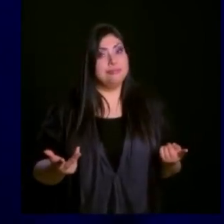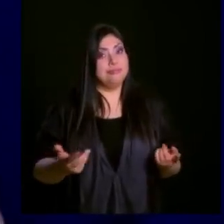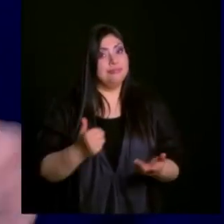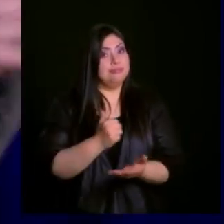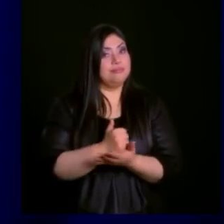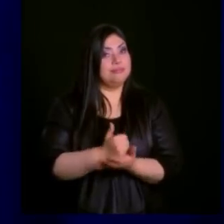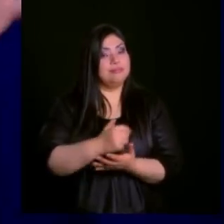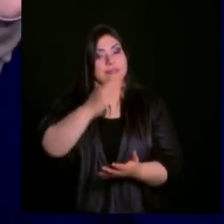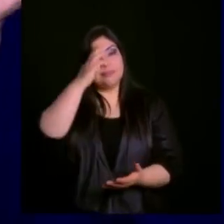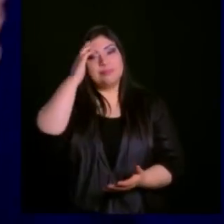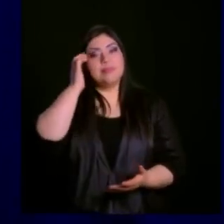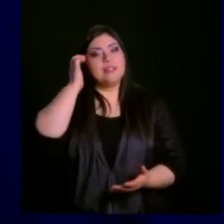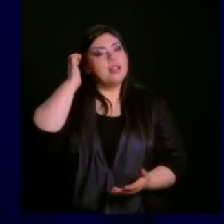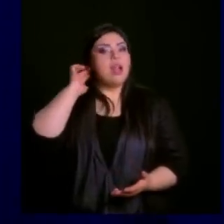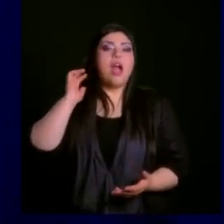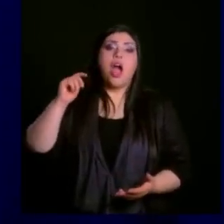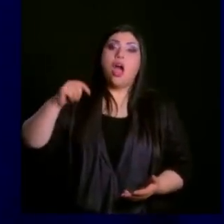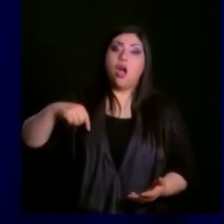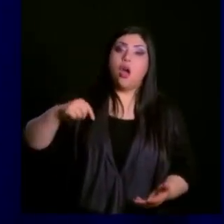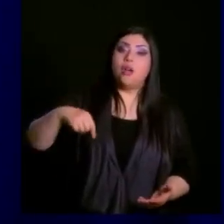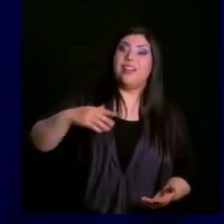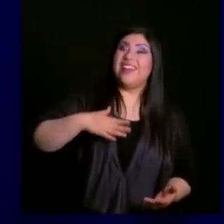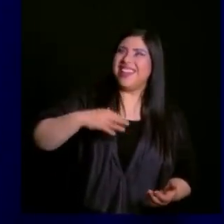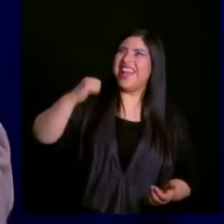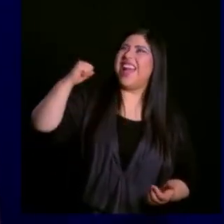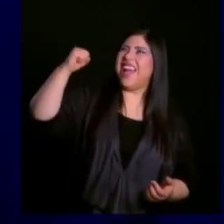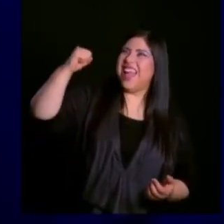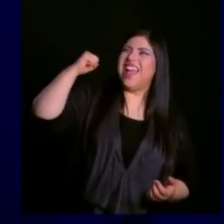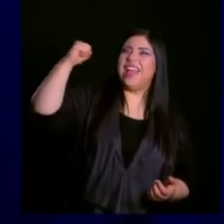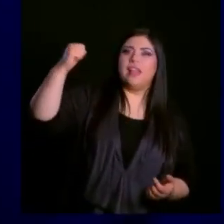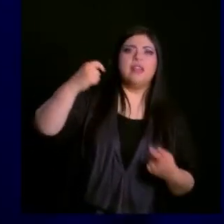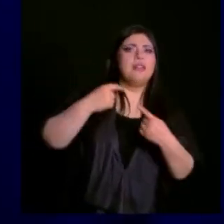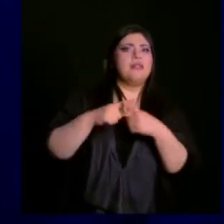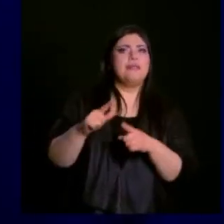Porque ahorita vos te la creíste, pero cuando descubra cómo sos, vas para afuera.